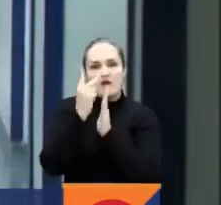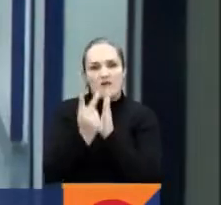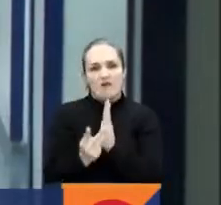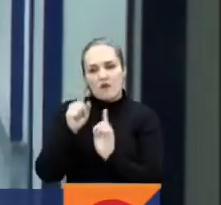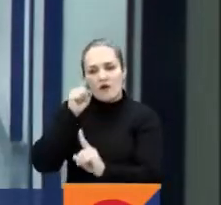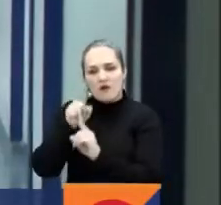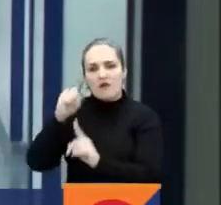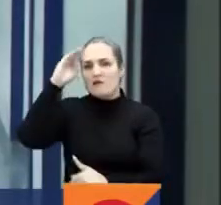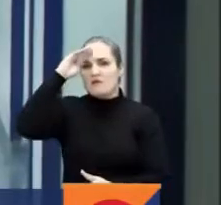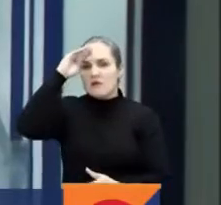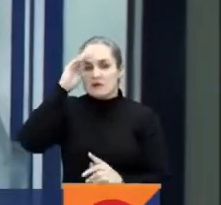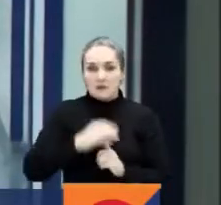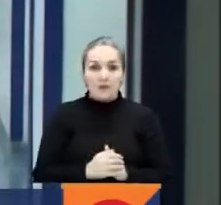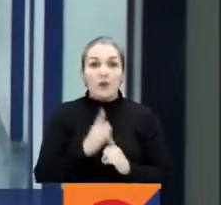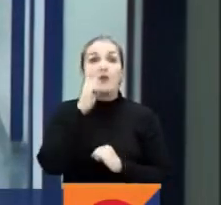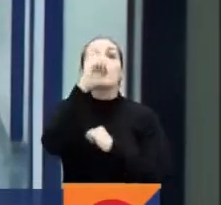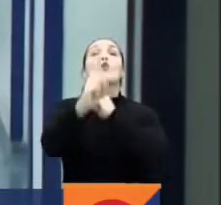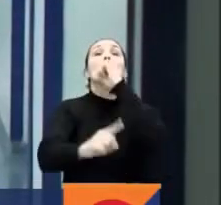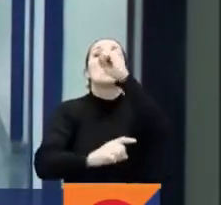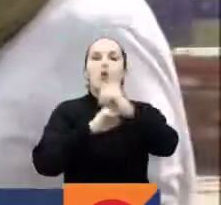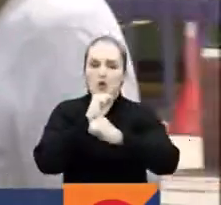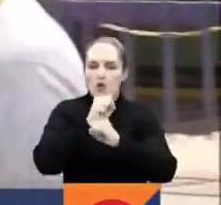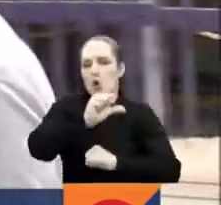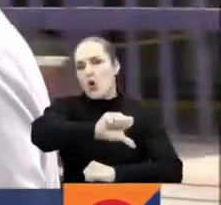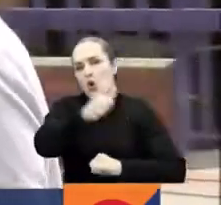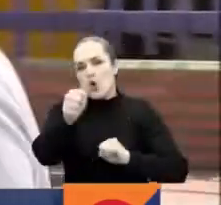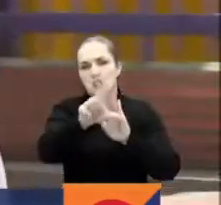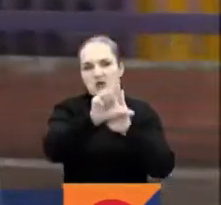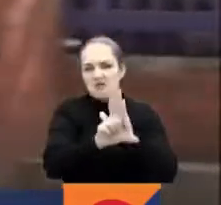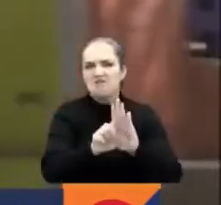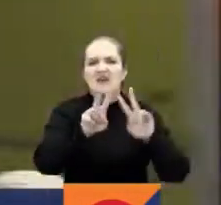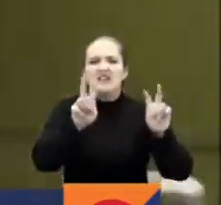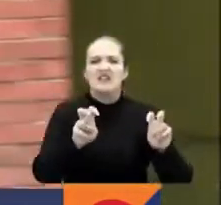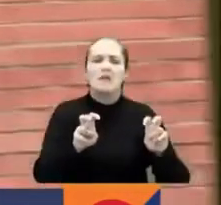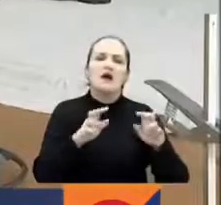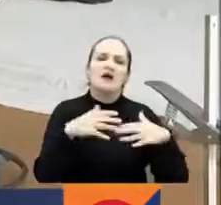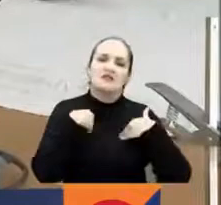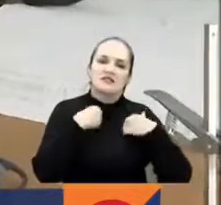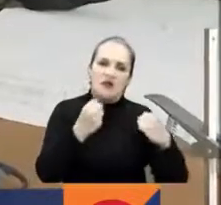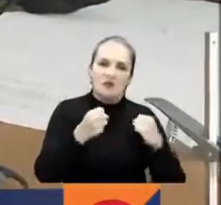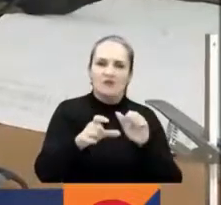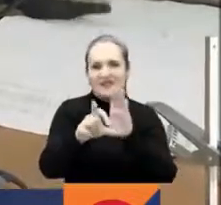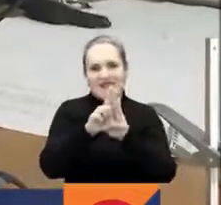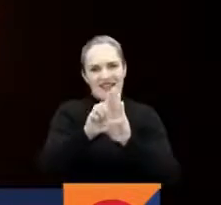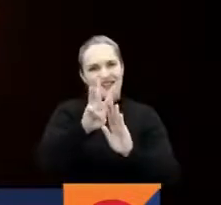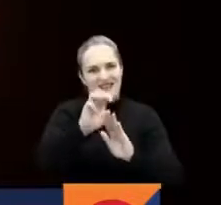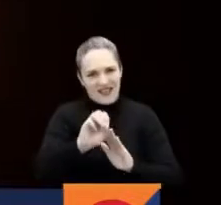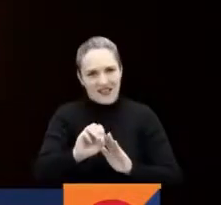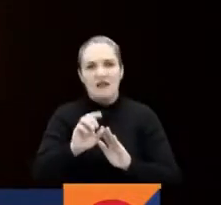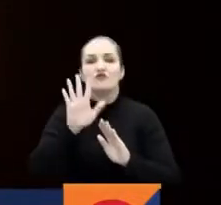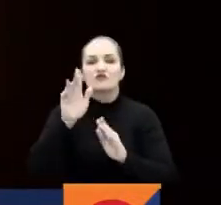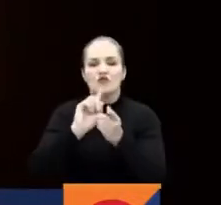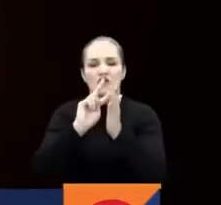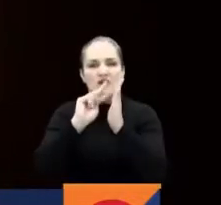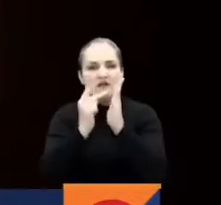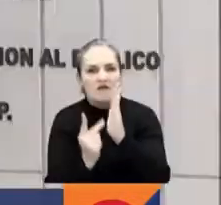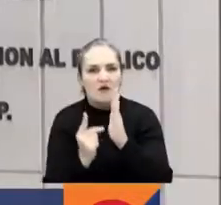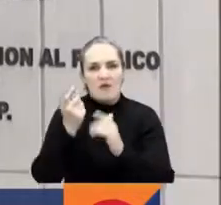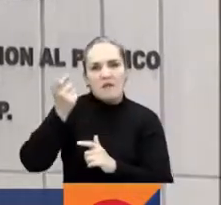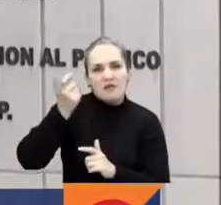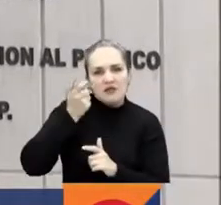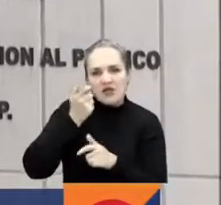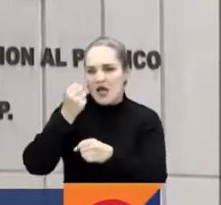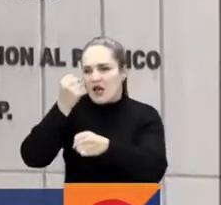El próximo año se tramitarán las reformas a la salud, la ley 30, la reforma pensional, laboral, a la justicia y la